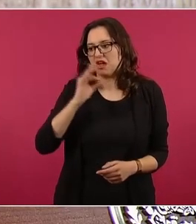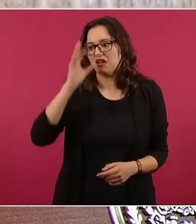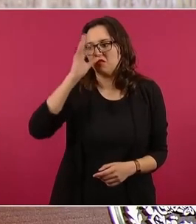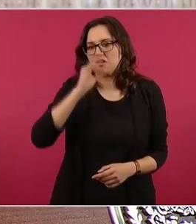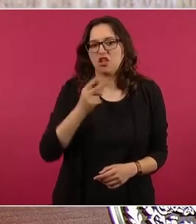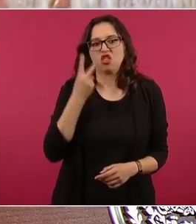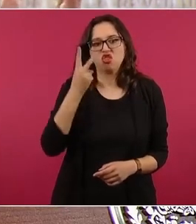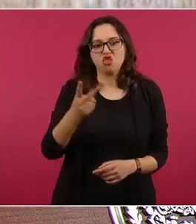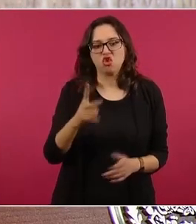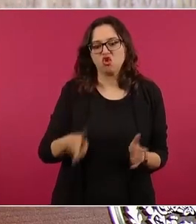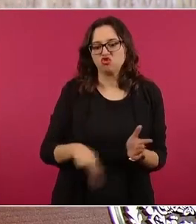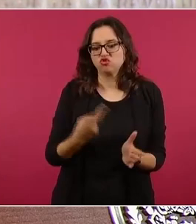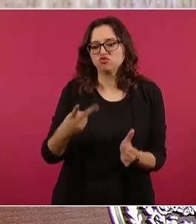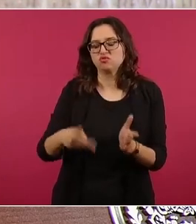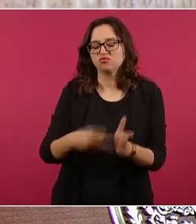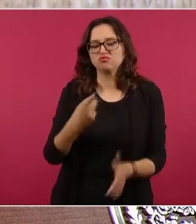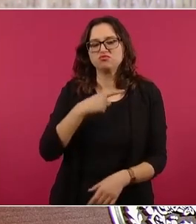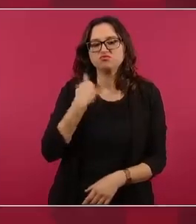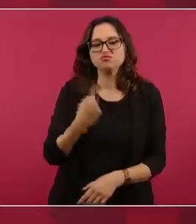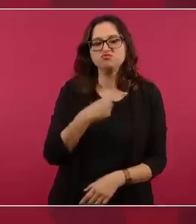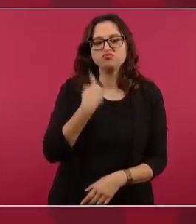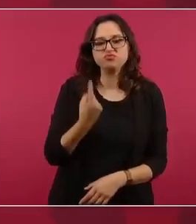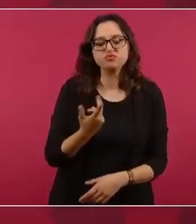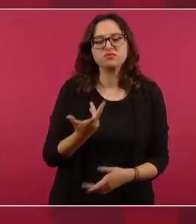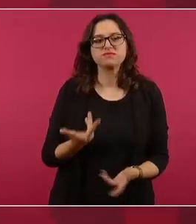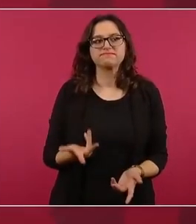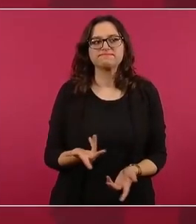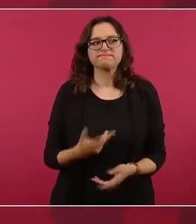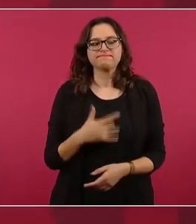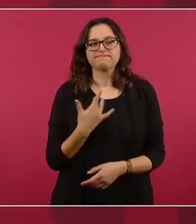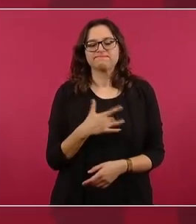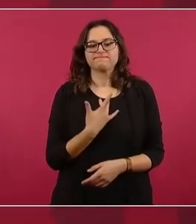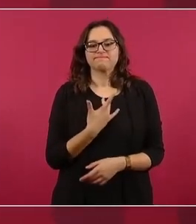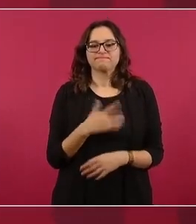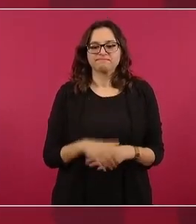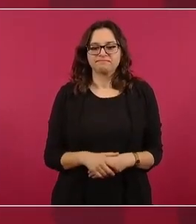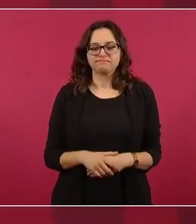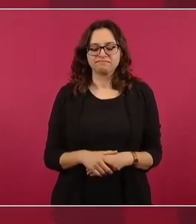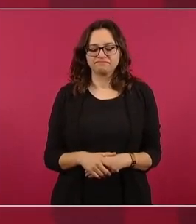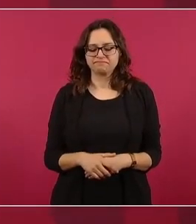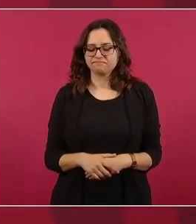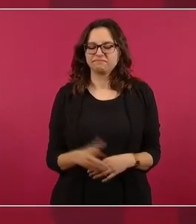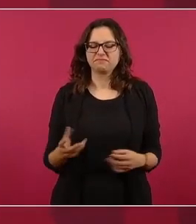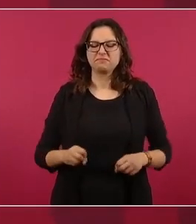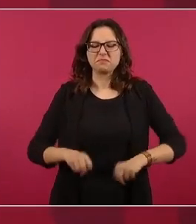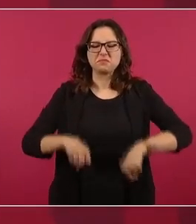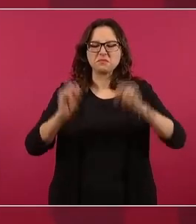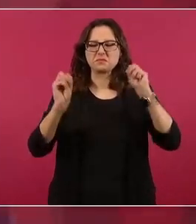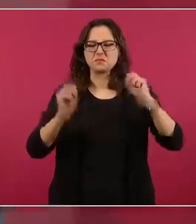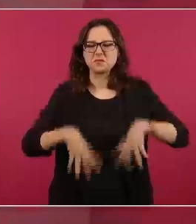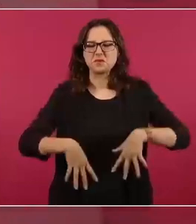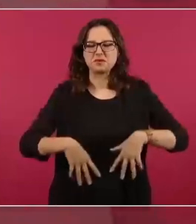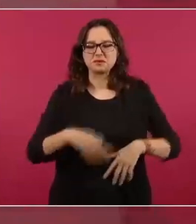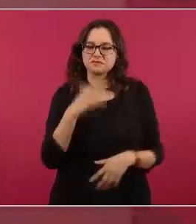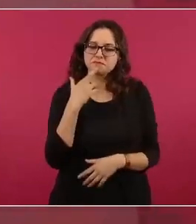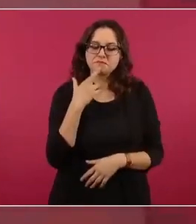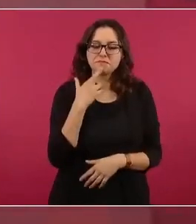Y estuve a punto de tomar la decisión. Pero pensé también